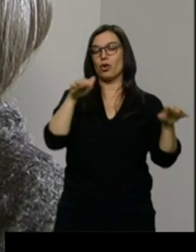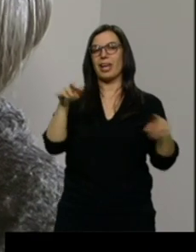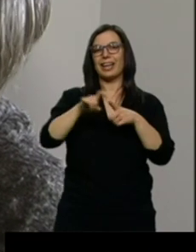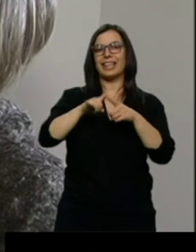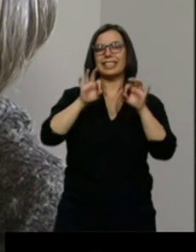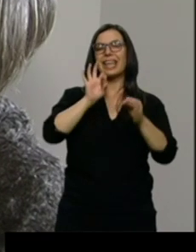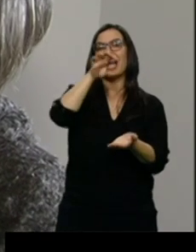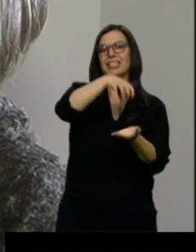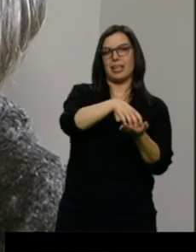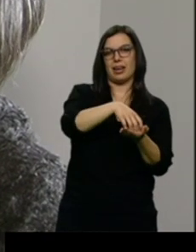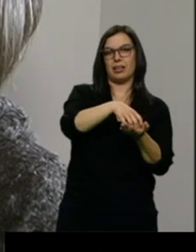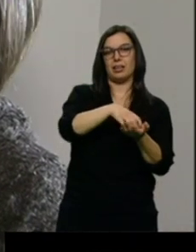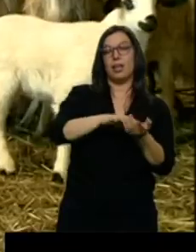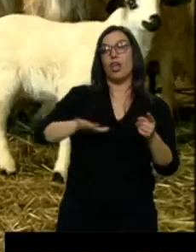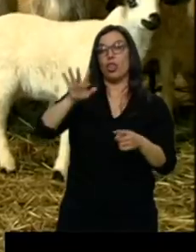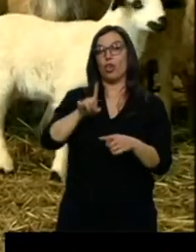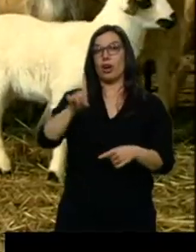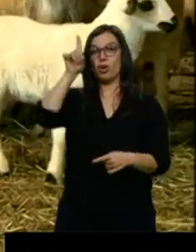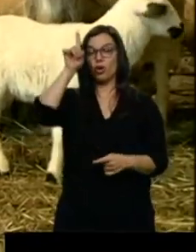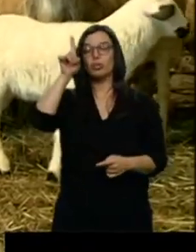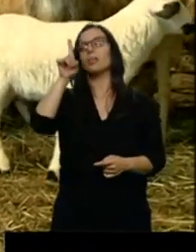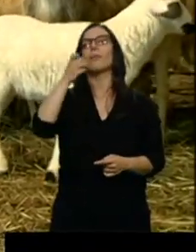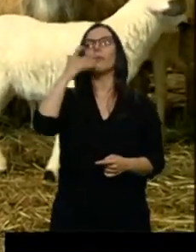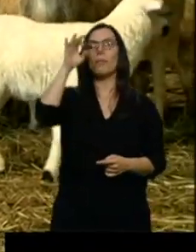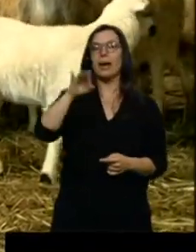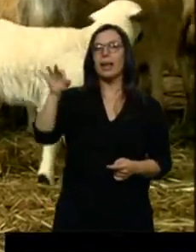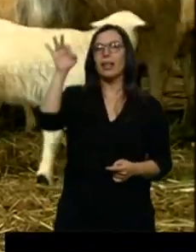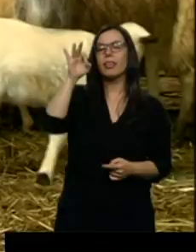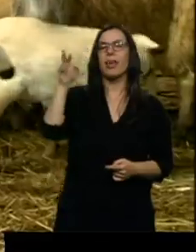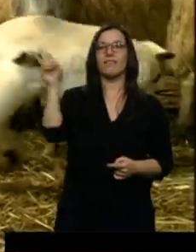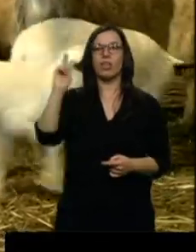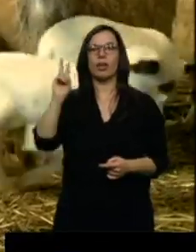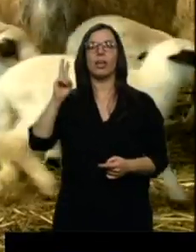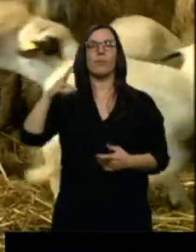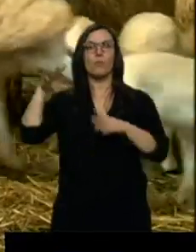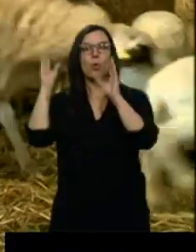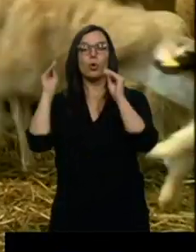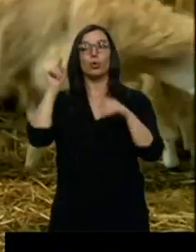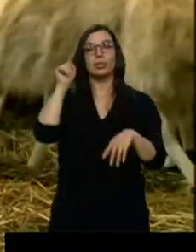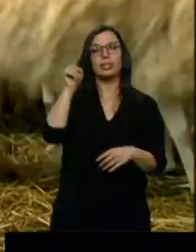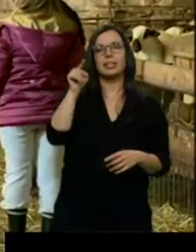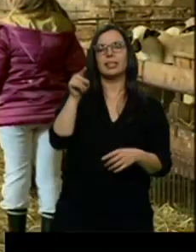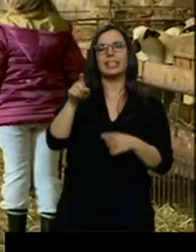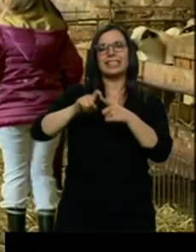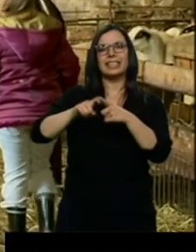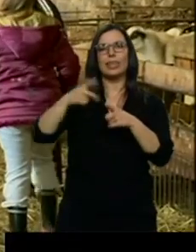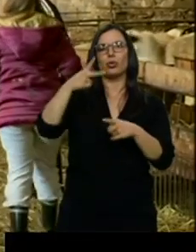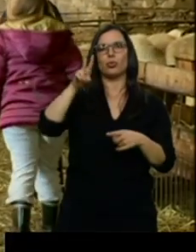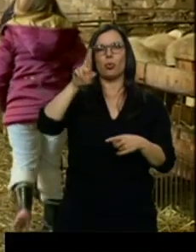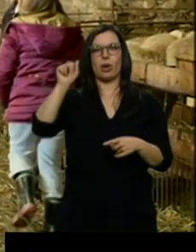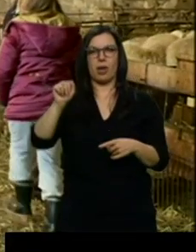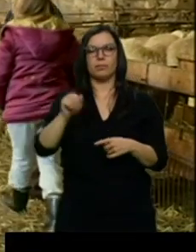y la zona norte de Castilla y León, pues Palencia, Valladolid, Burgos, hay más raza churra. Los cambios